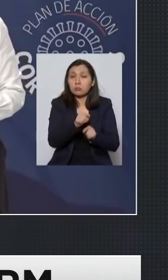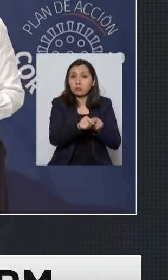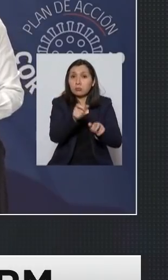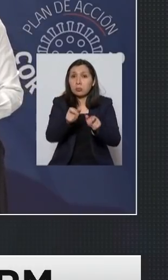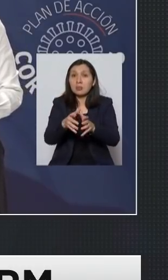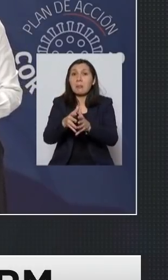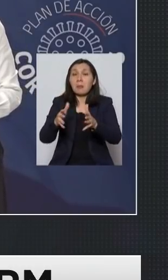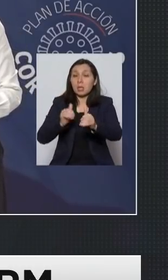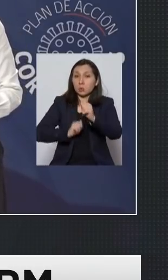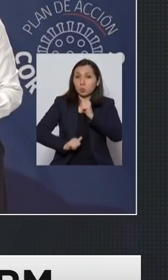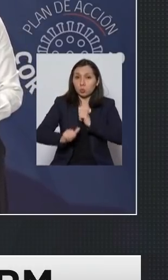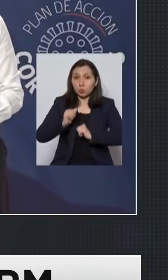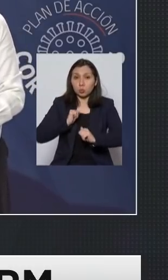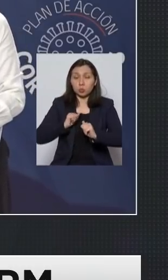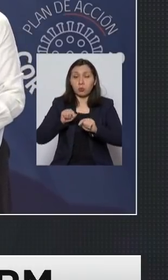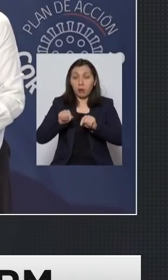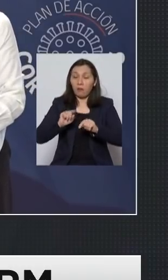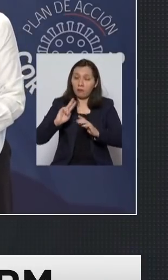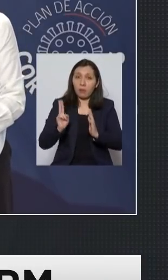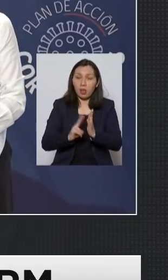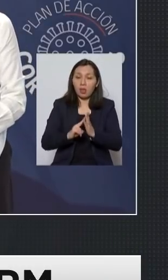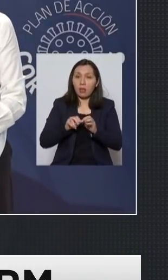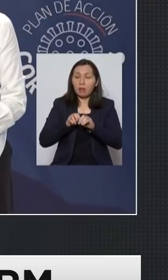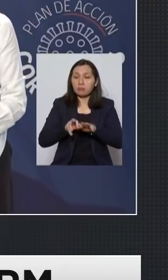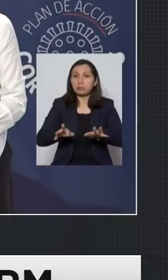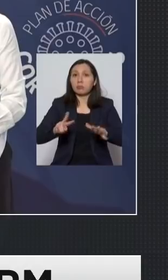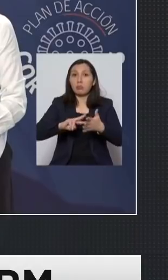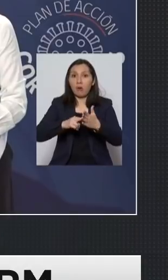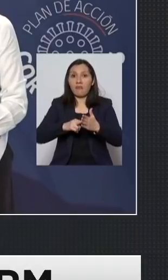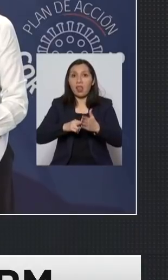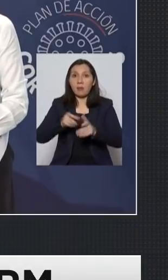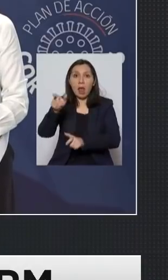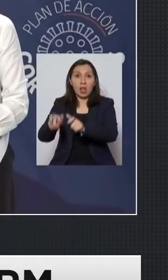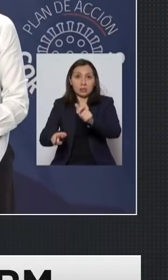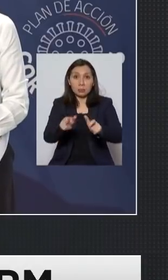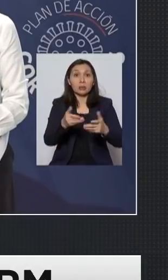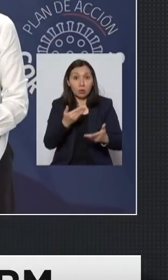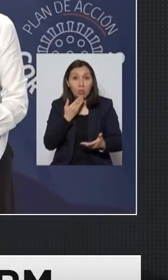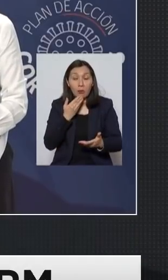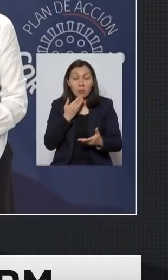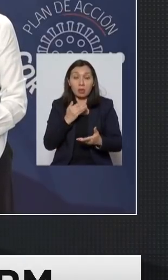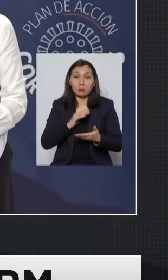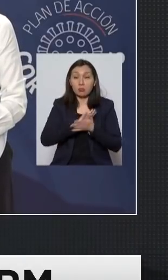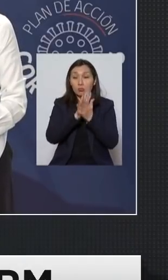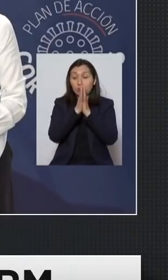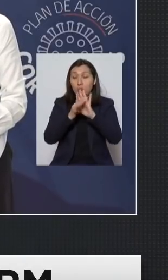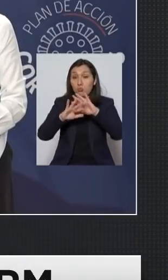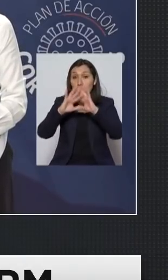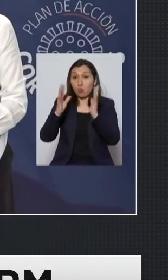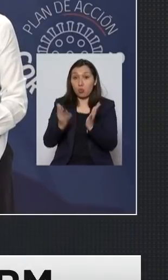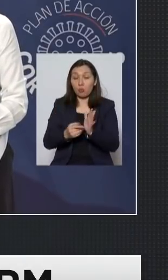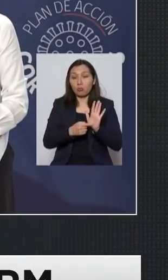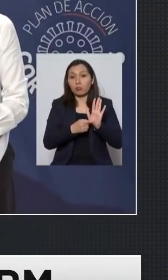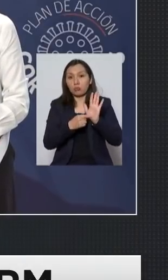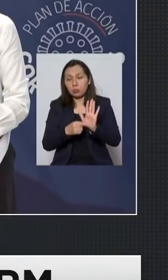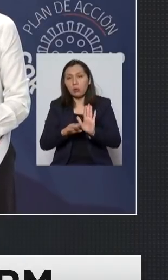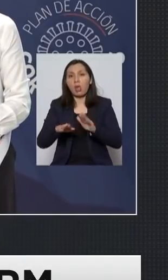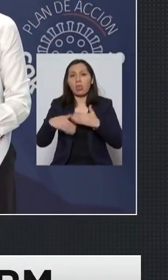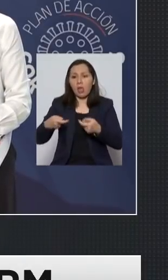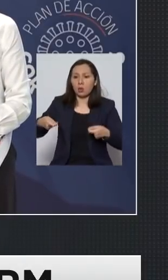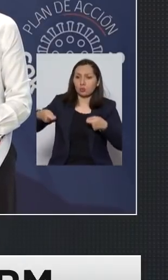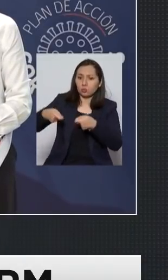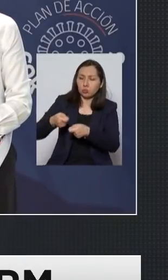están sufriendo esta verdadera pandemia social está destacado en todo el mundo y se están entregando los